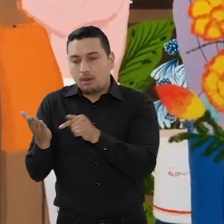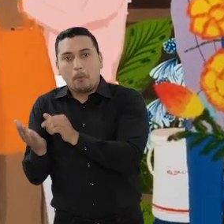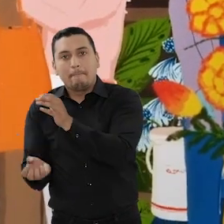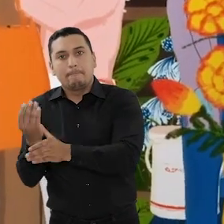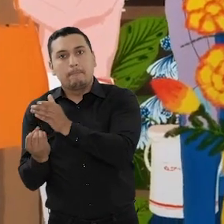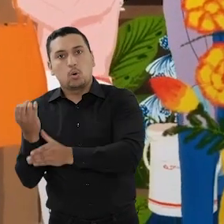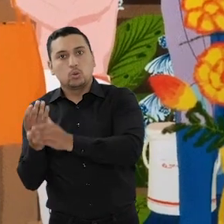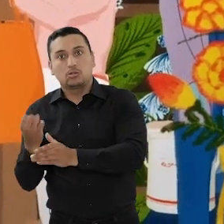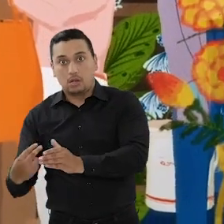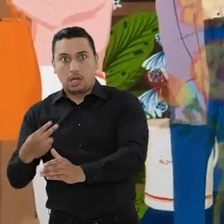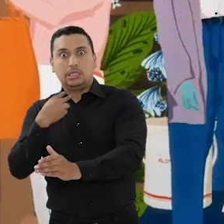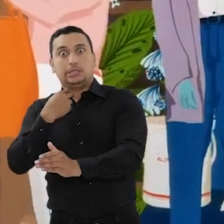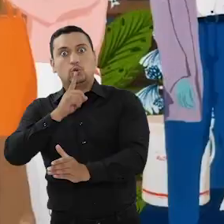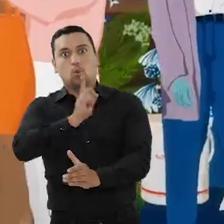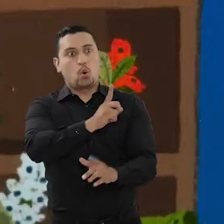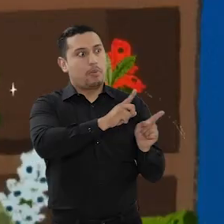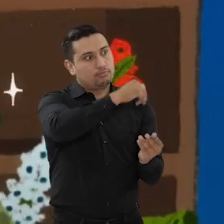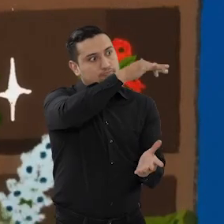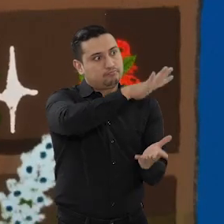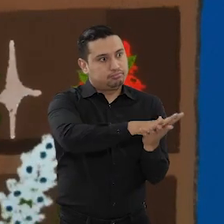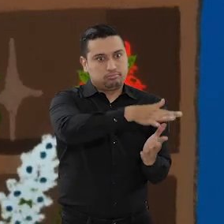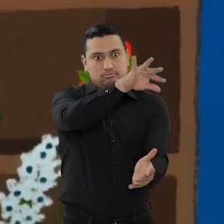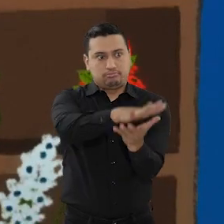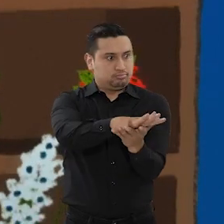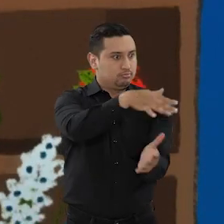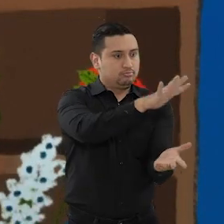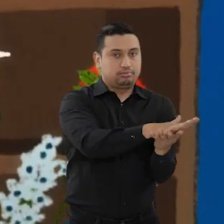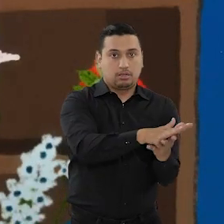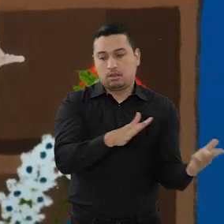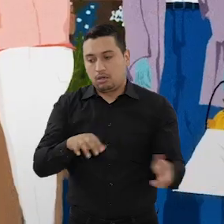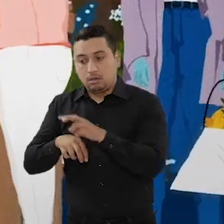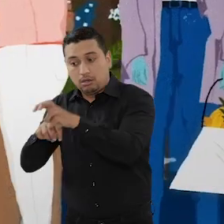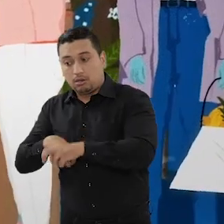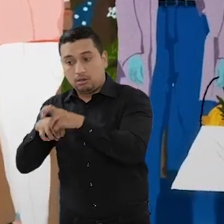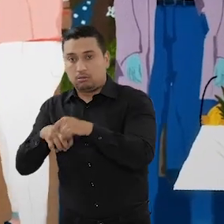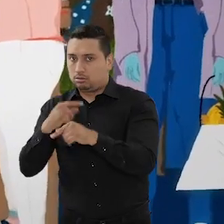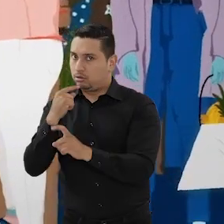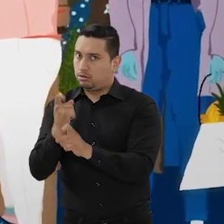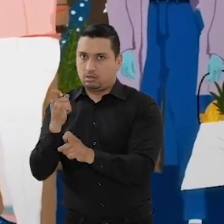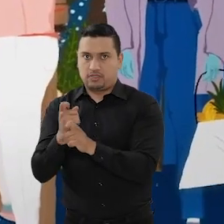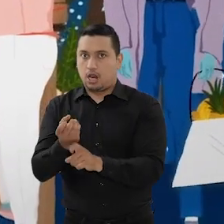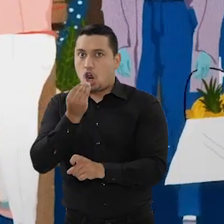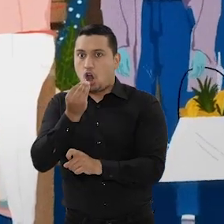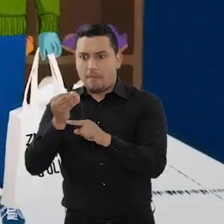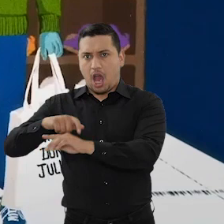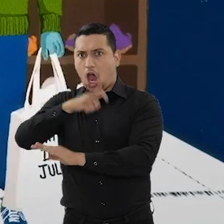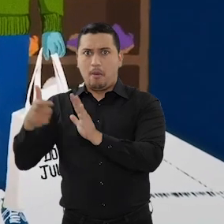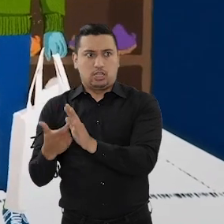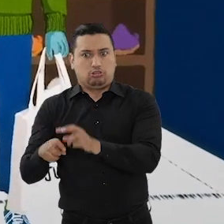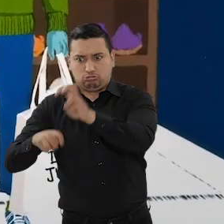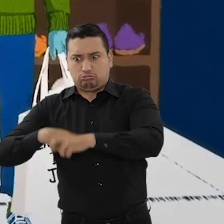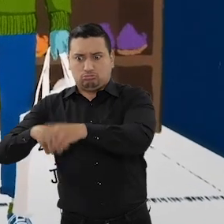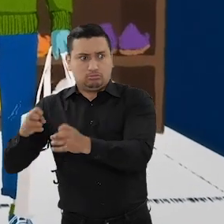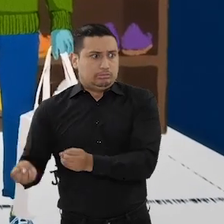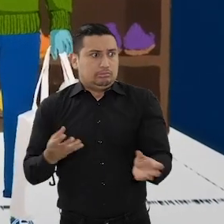aumentar su capacidad de un día para otro. Los agricultores no pueden producir una cantidad infinita de alimentos, ni las empresas un